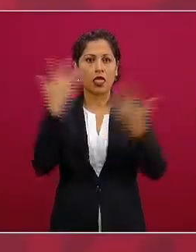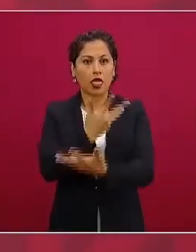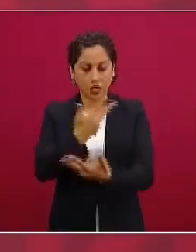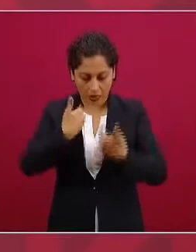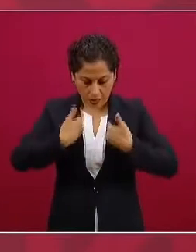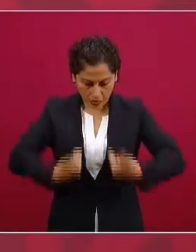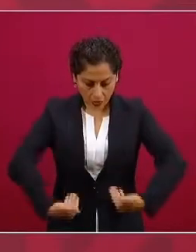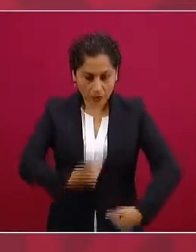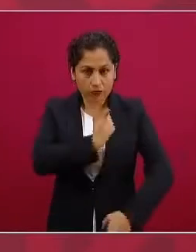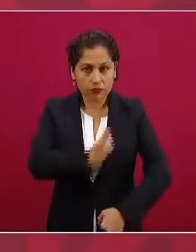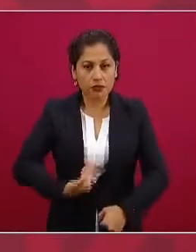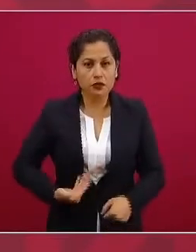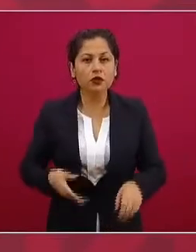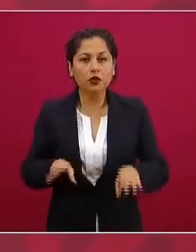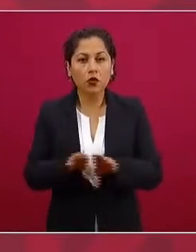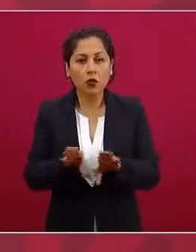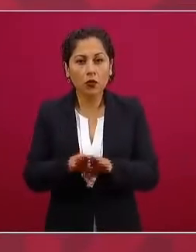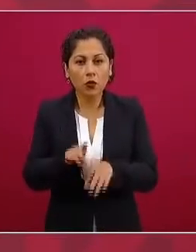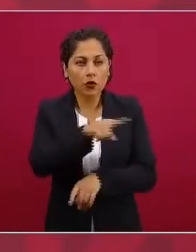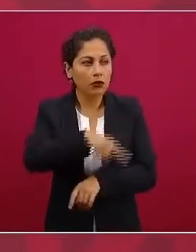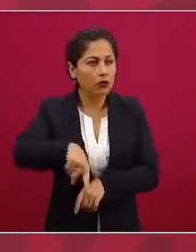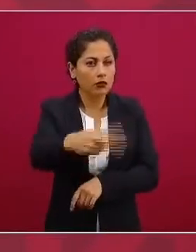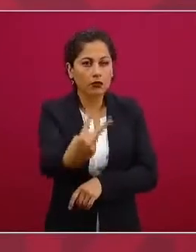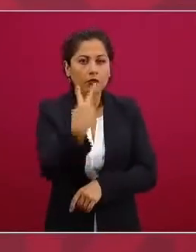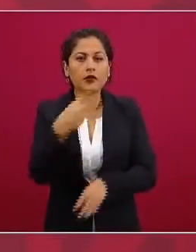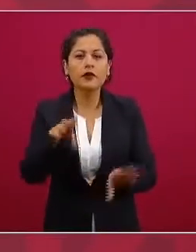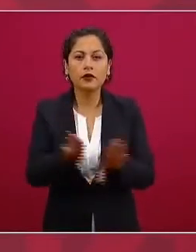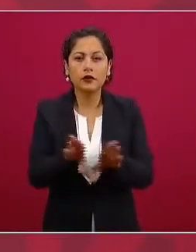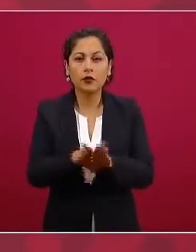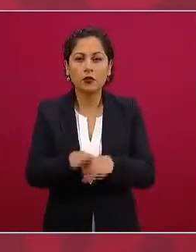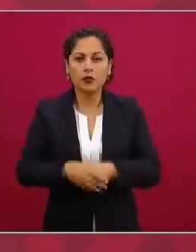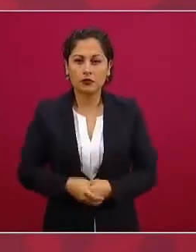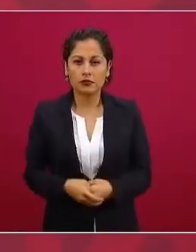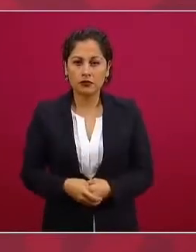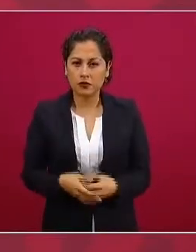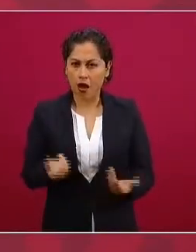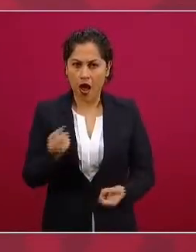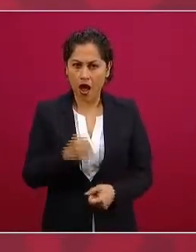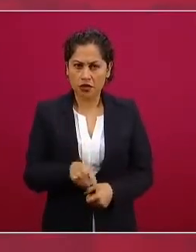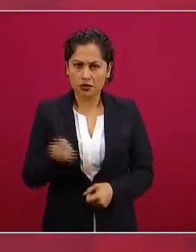o sea y es trampa tras trampa